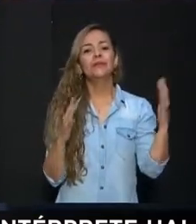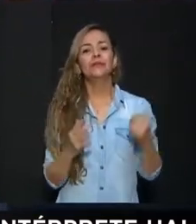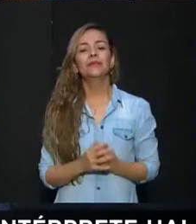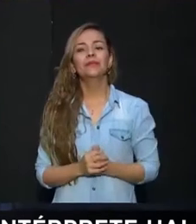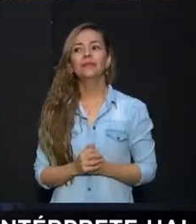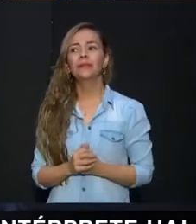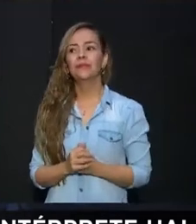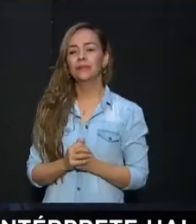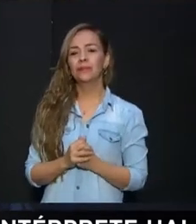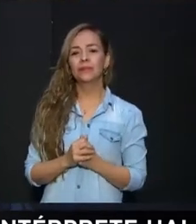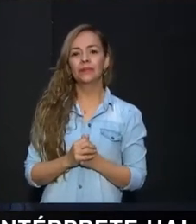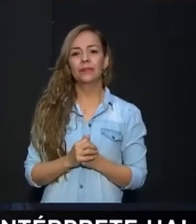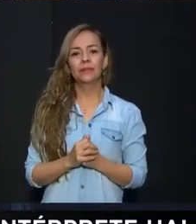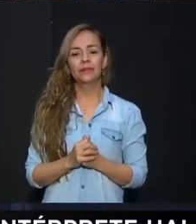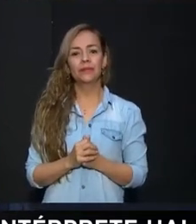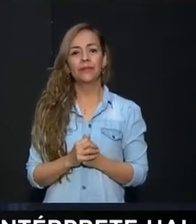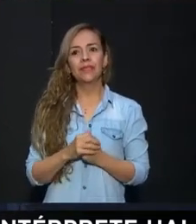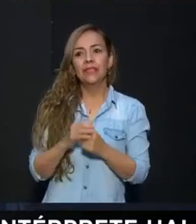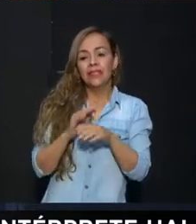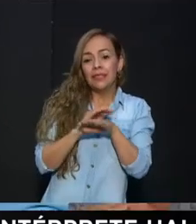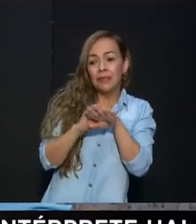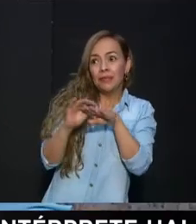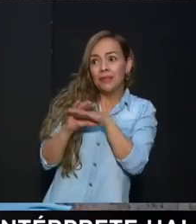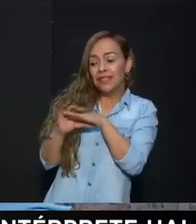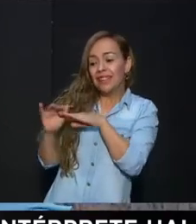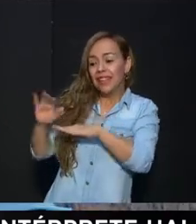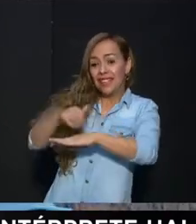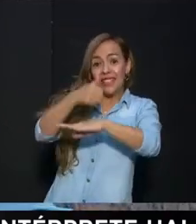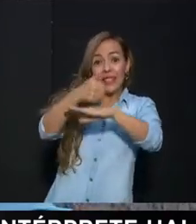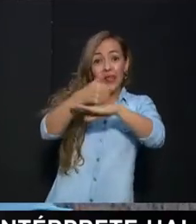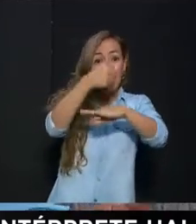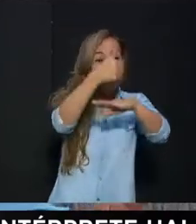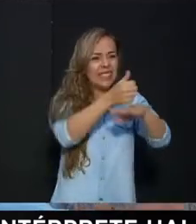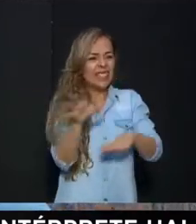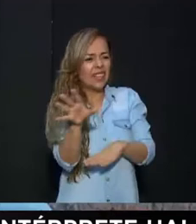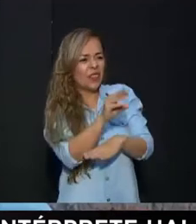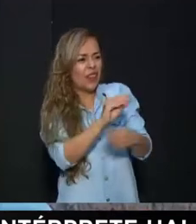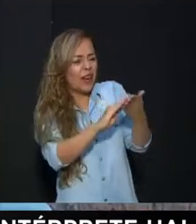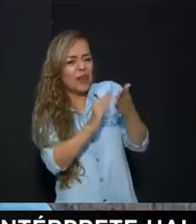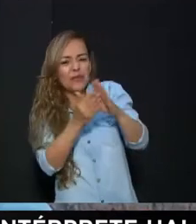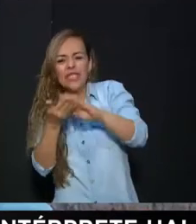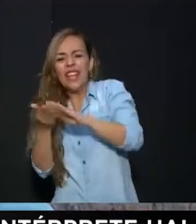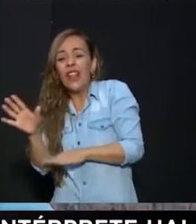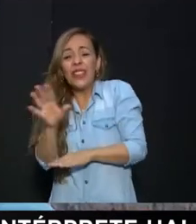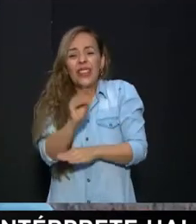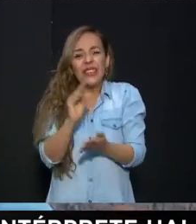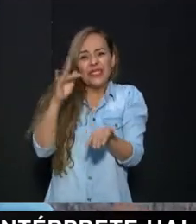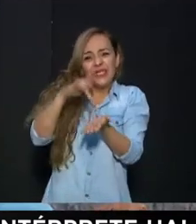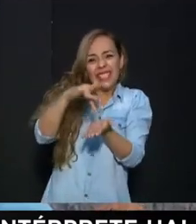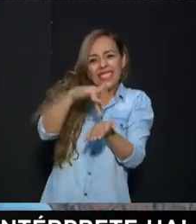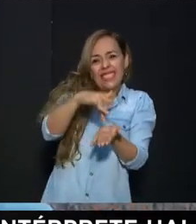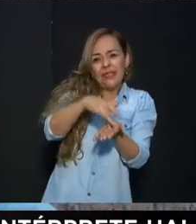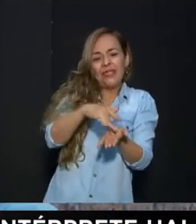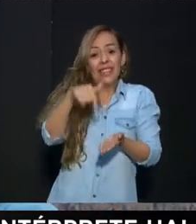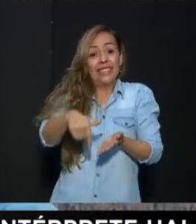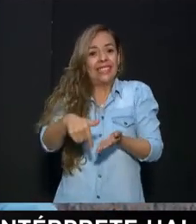Una invitación a nuestros rectores y a toda la comunidad para que participemos de este gran